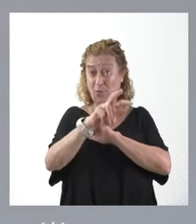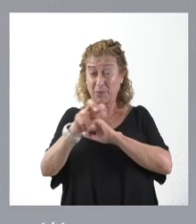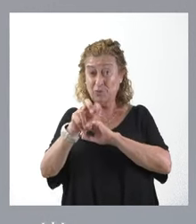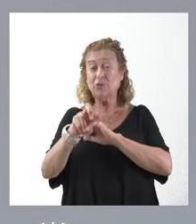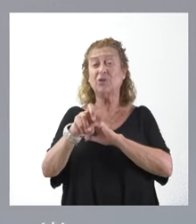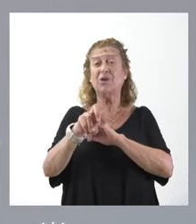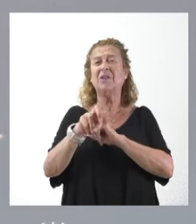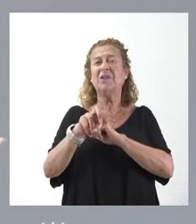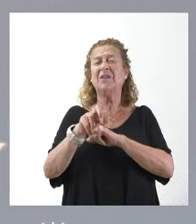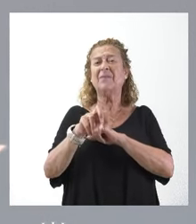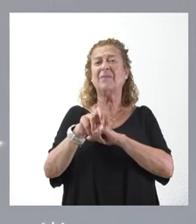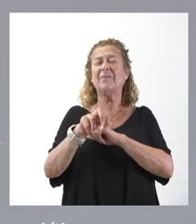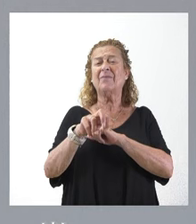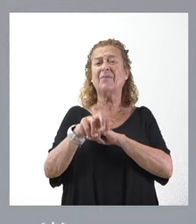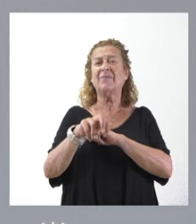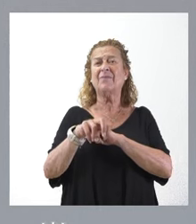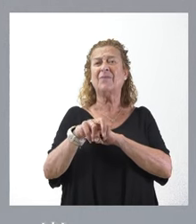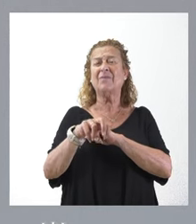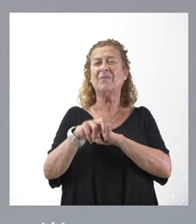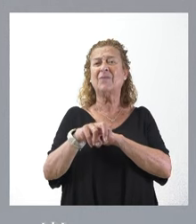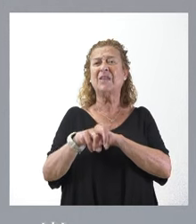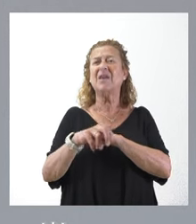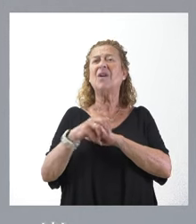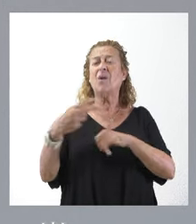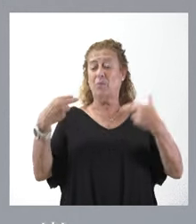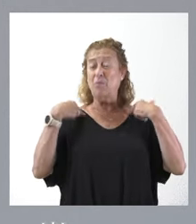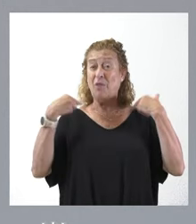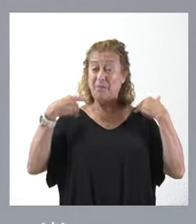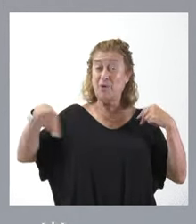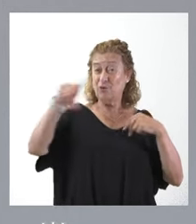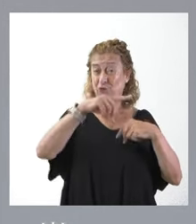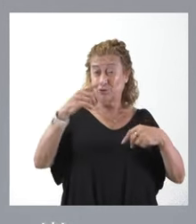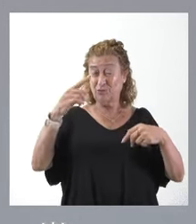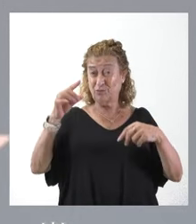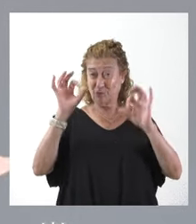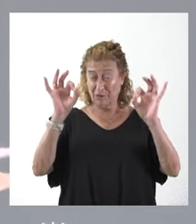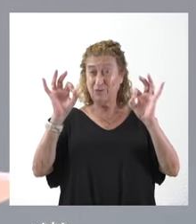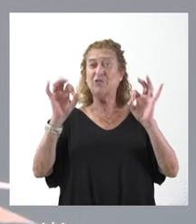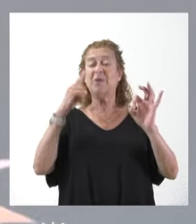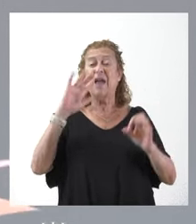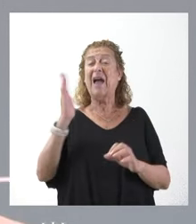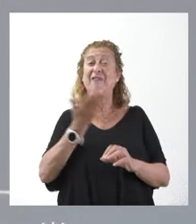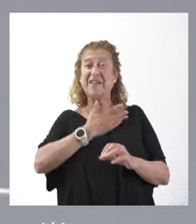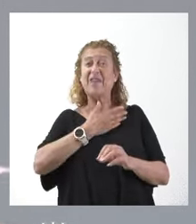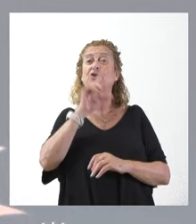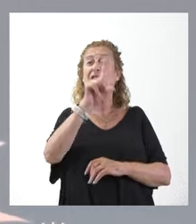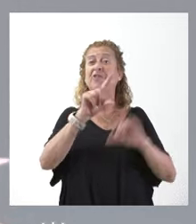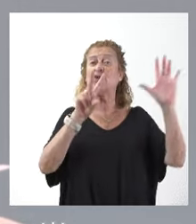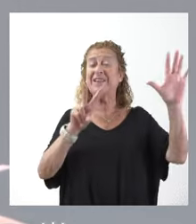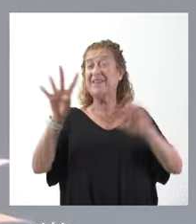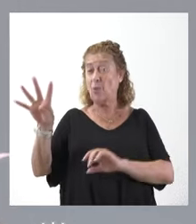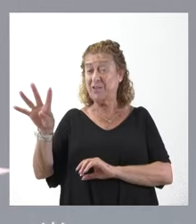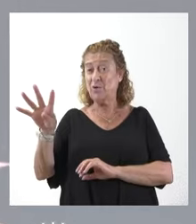los municipios concretos que se ven afectados son 174.